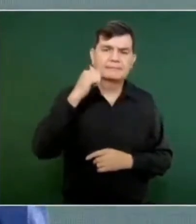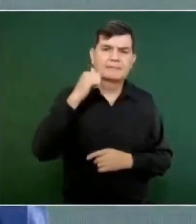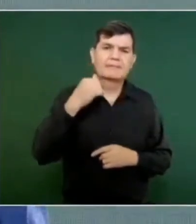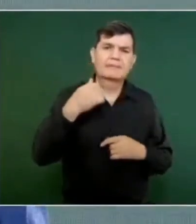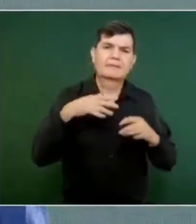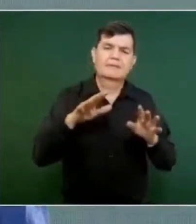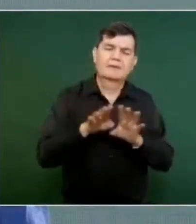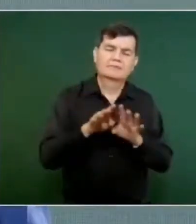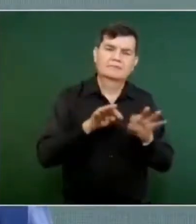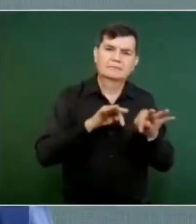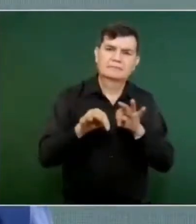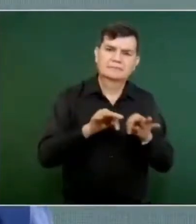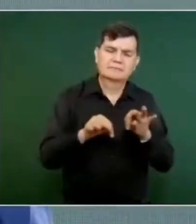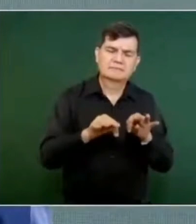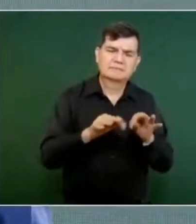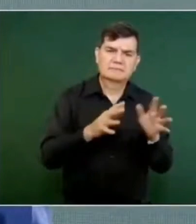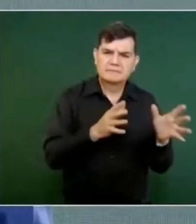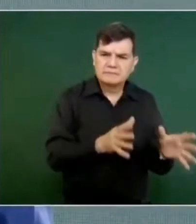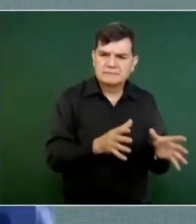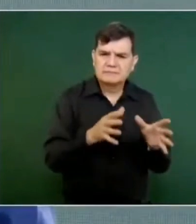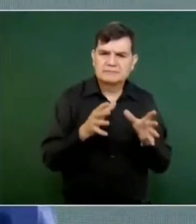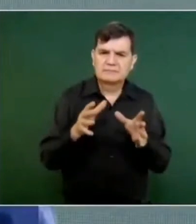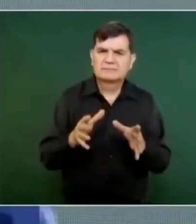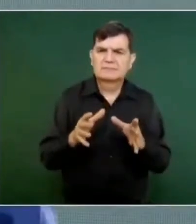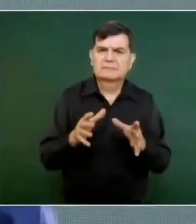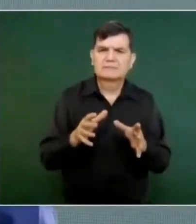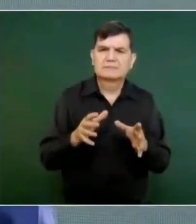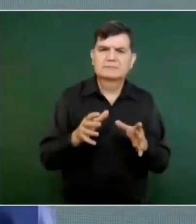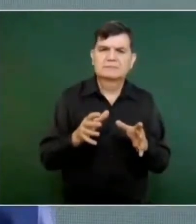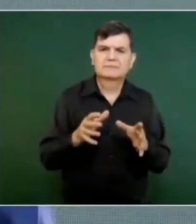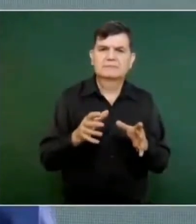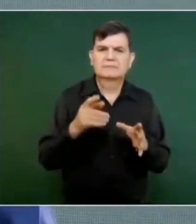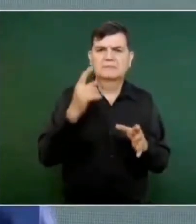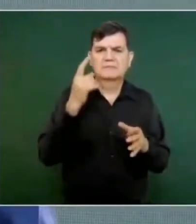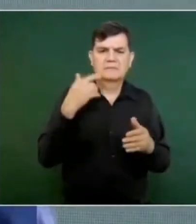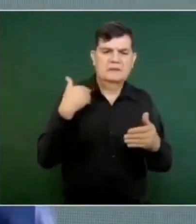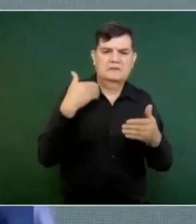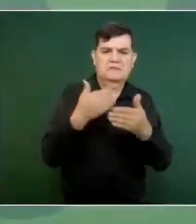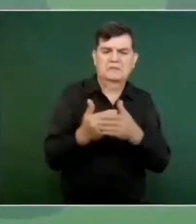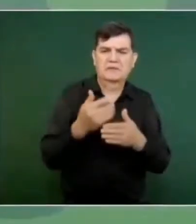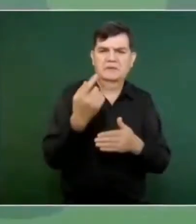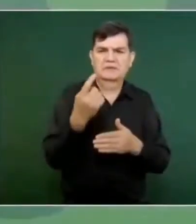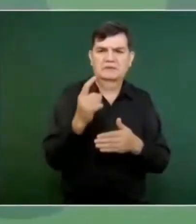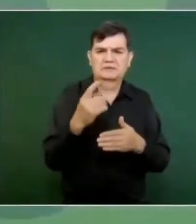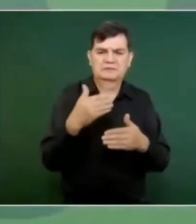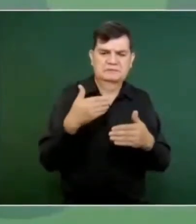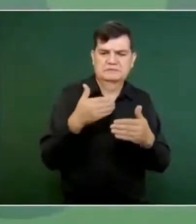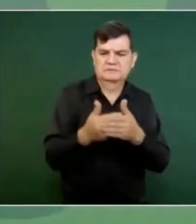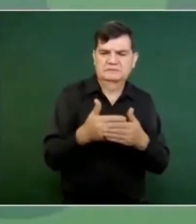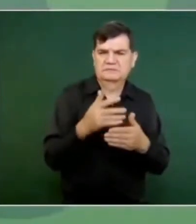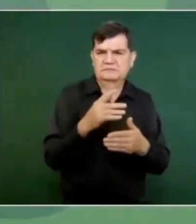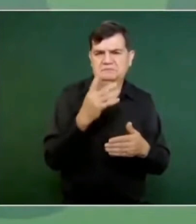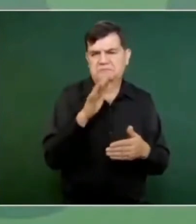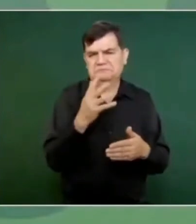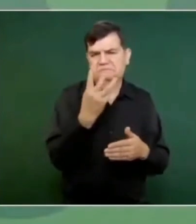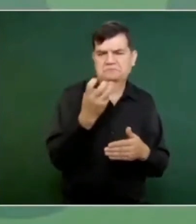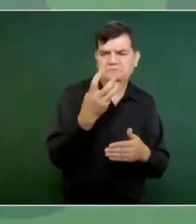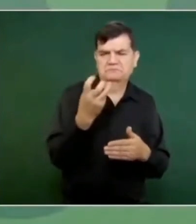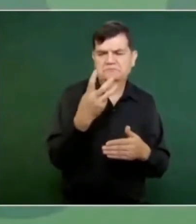funcionando para fin de año, creo que 300